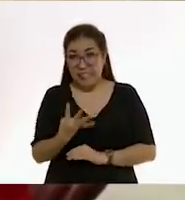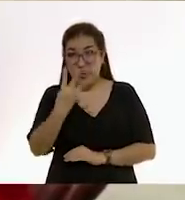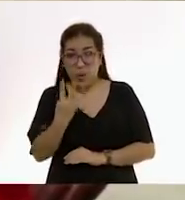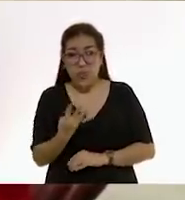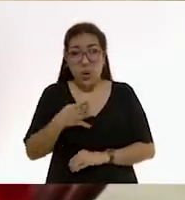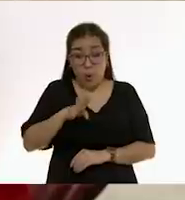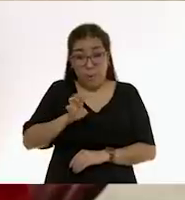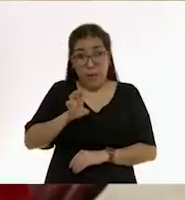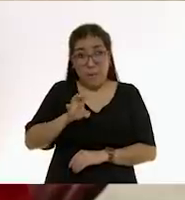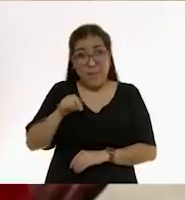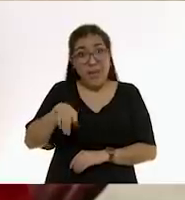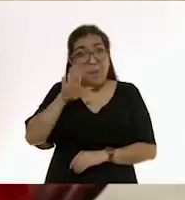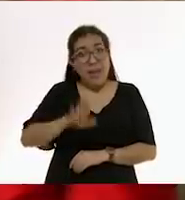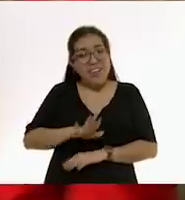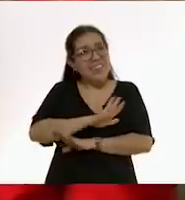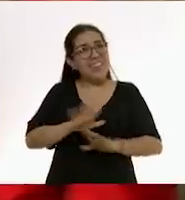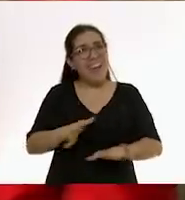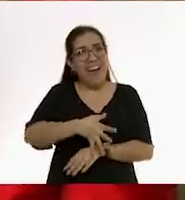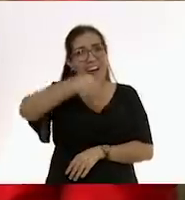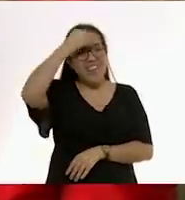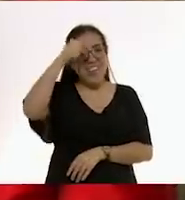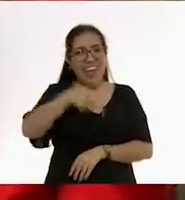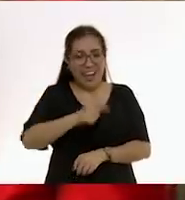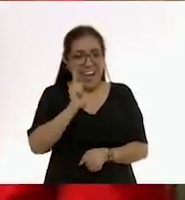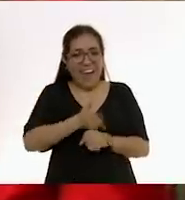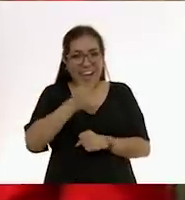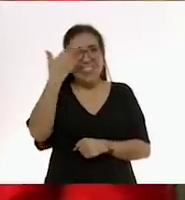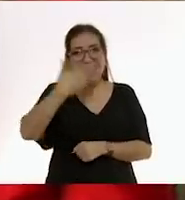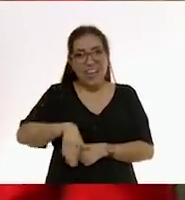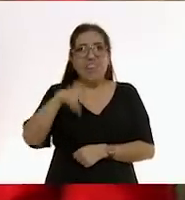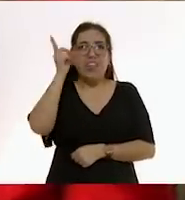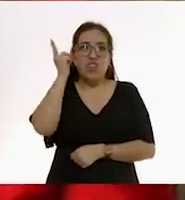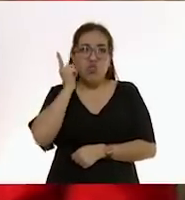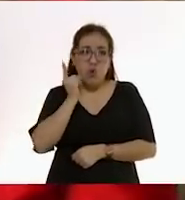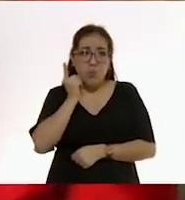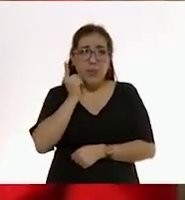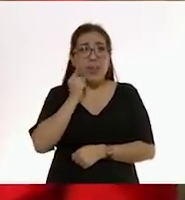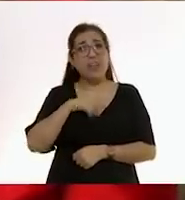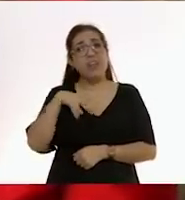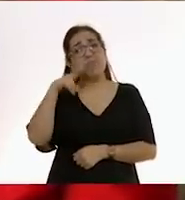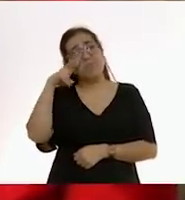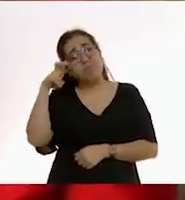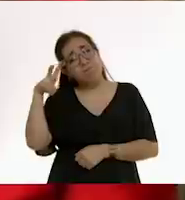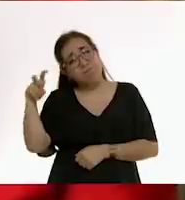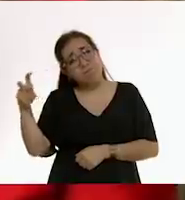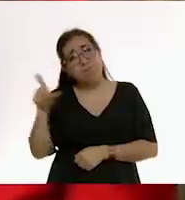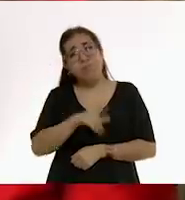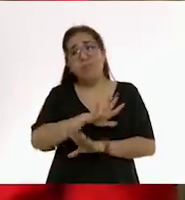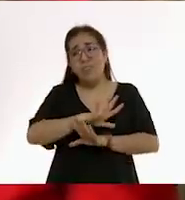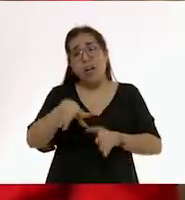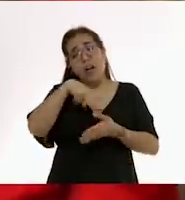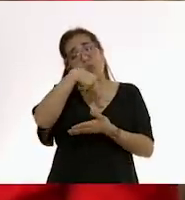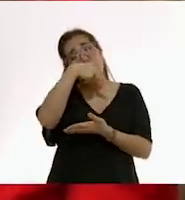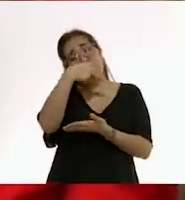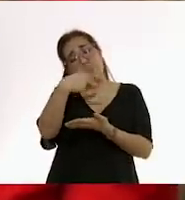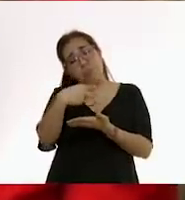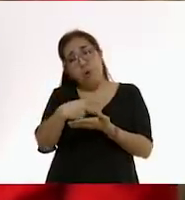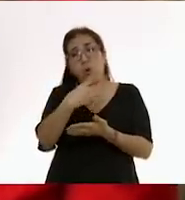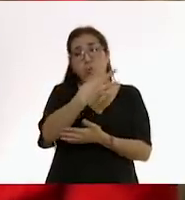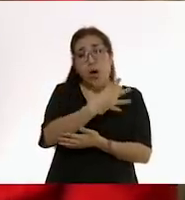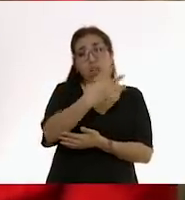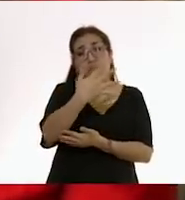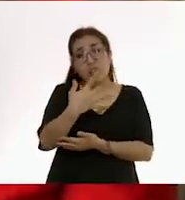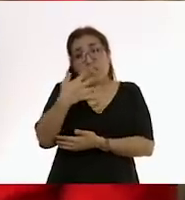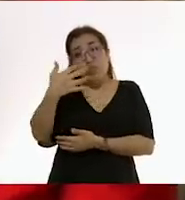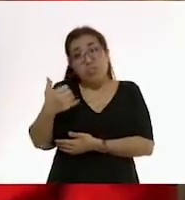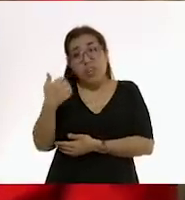bebés parecería que están aprendiendo a dormir. Empiezan a poder hilar a lo mejor un par de fases de sueño y dormirse cuatro, cinco,